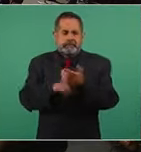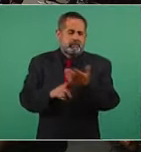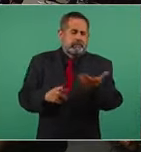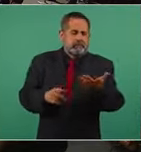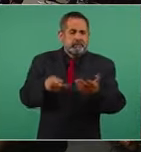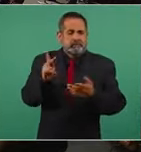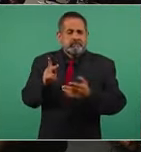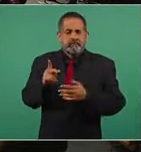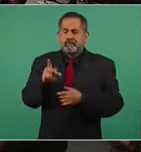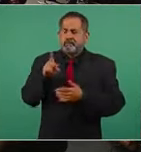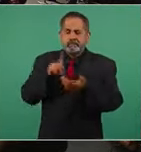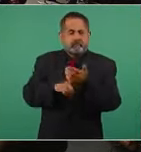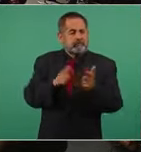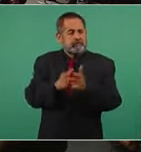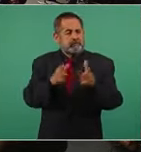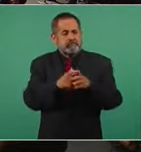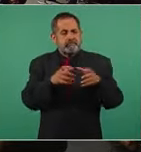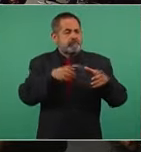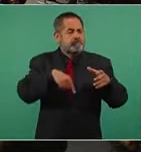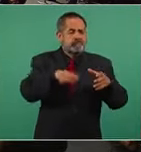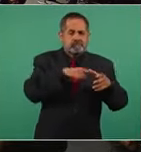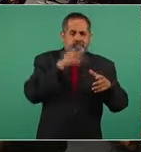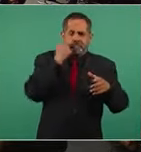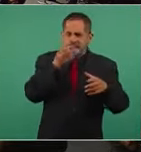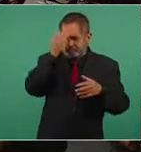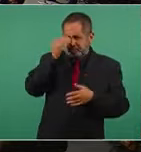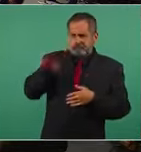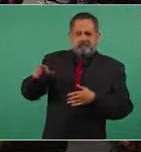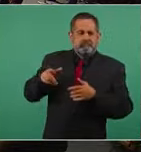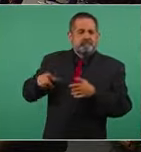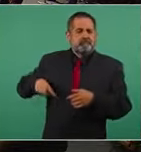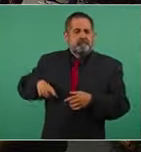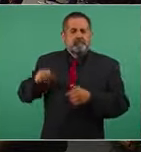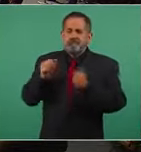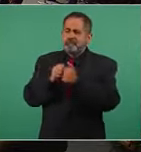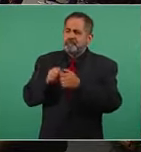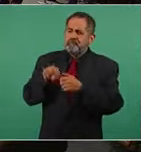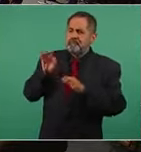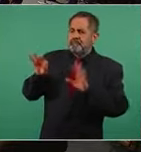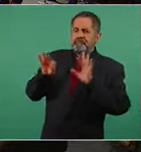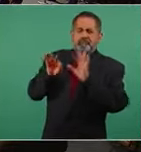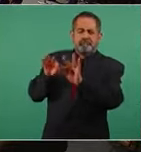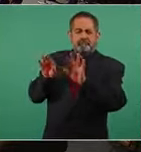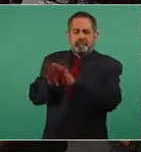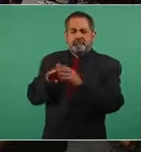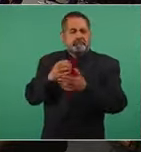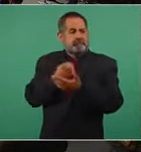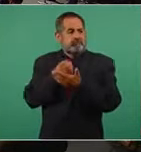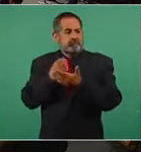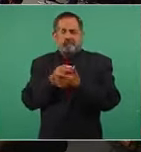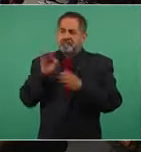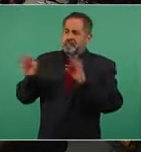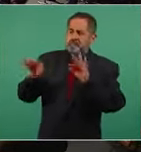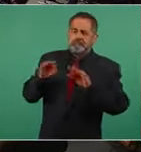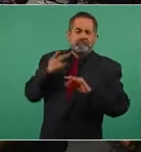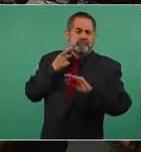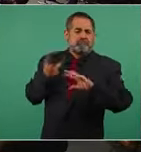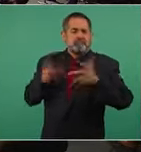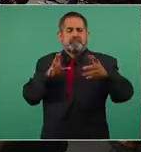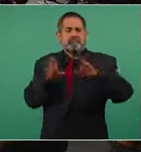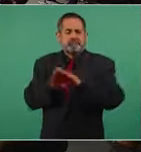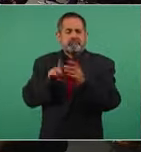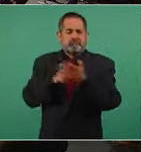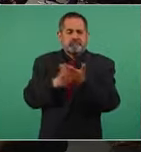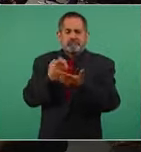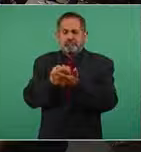finalmente estos son grupos que buscan debilitar su gobierno a través de la desestabilización económica política y social en la